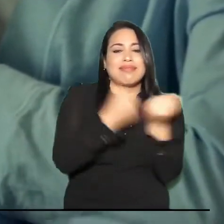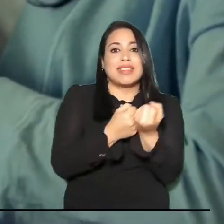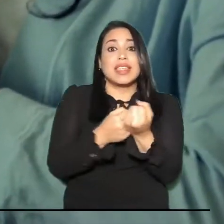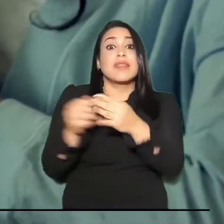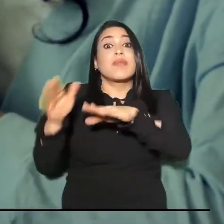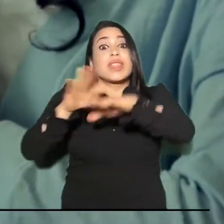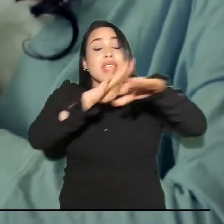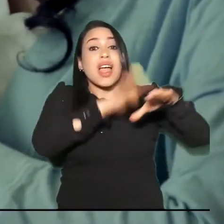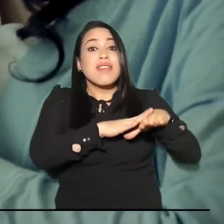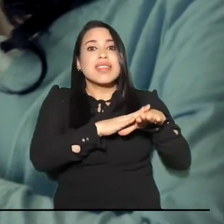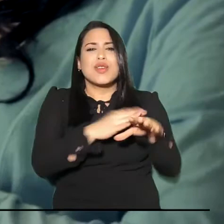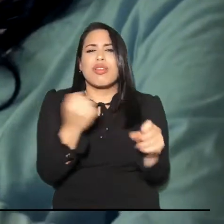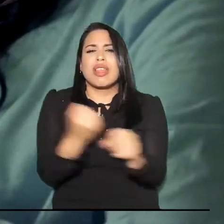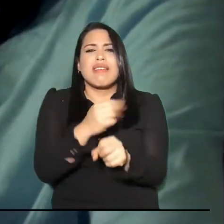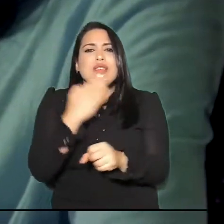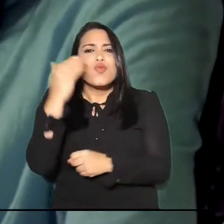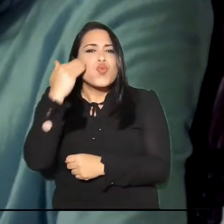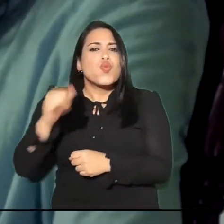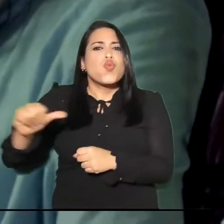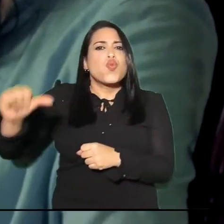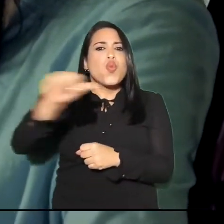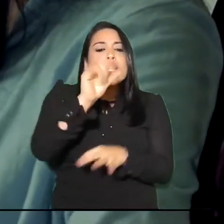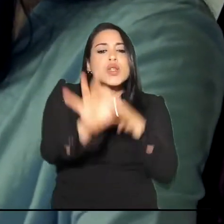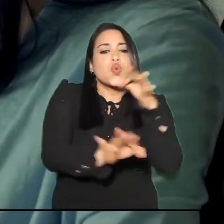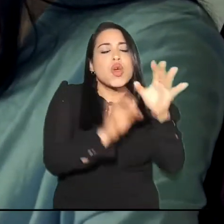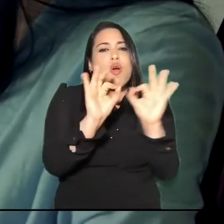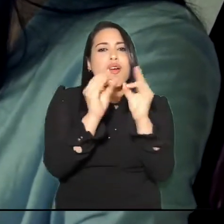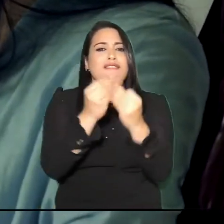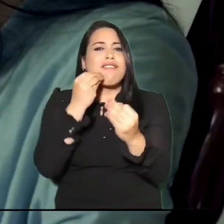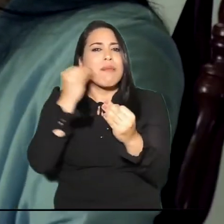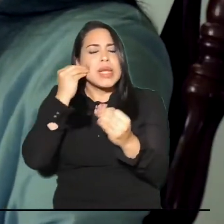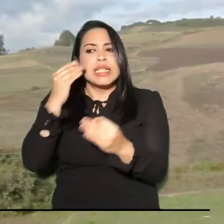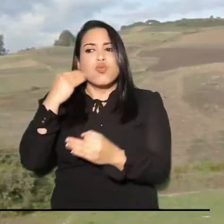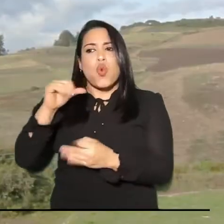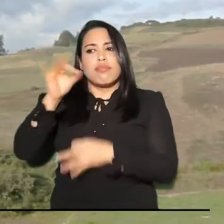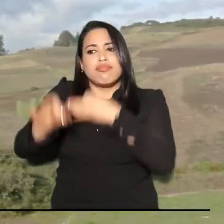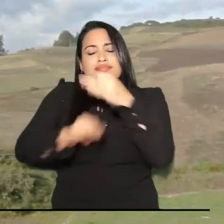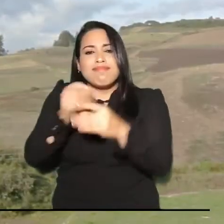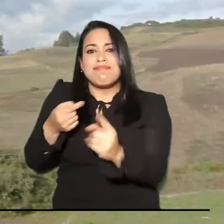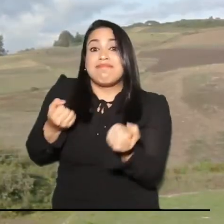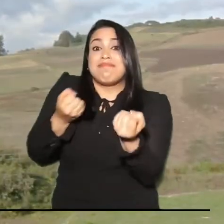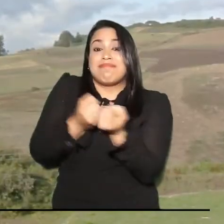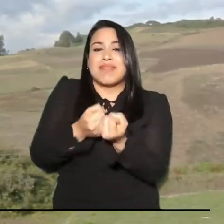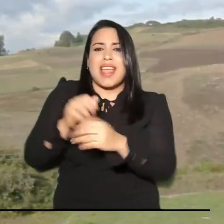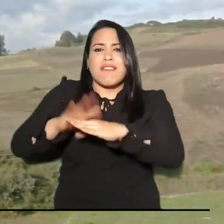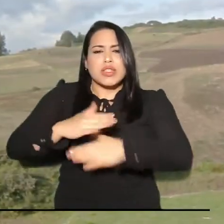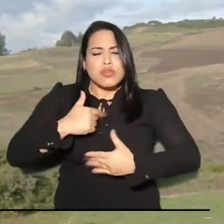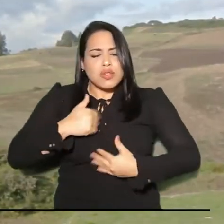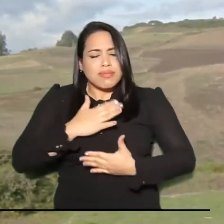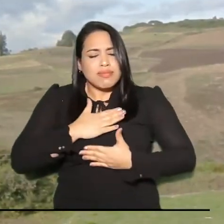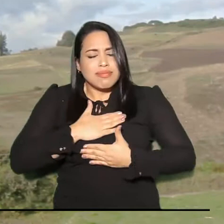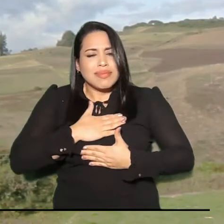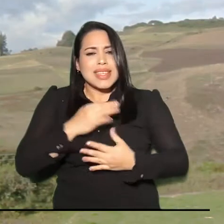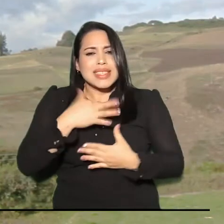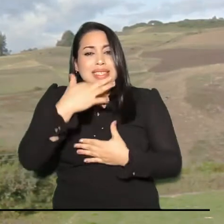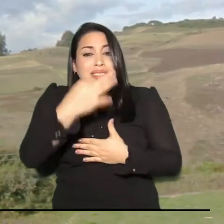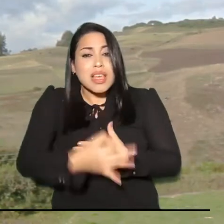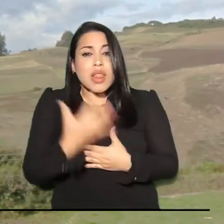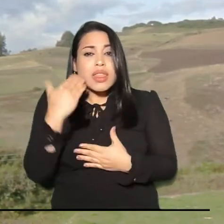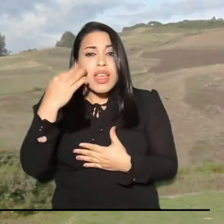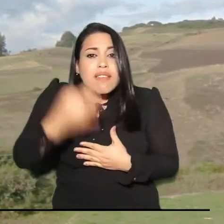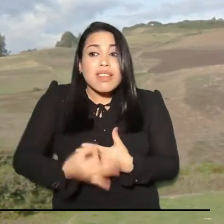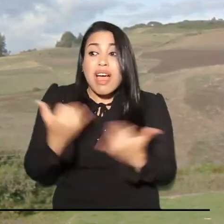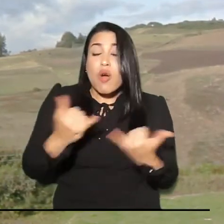reconoceremos como un trabajo la gran labor de las mujeres cuidadoras en el hogar. Hoy, con el corazón en la mano, estoy